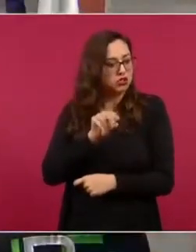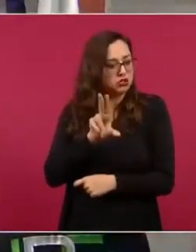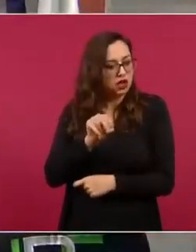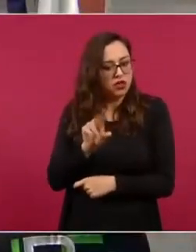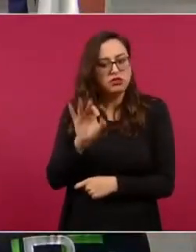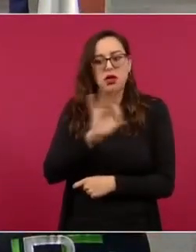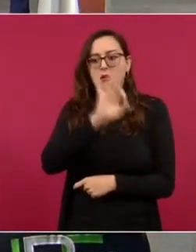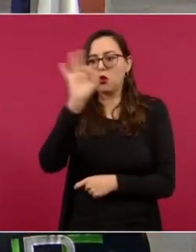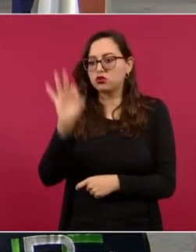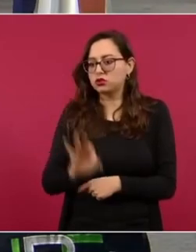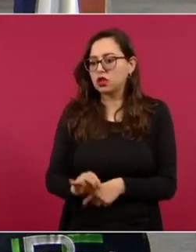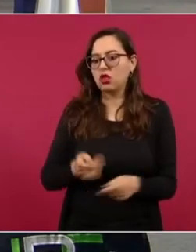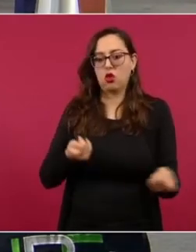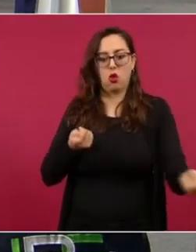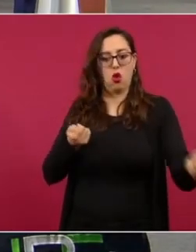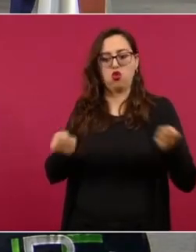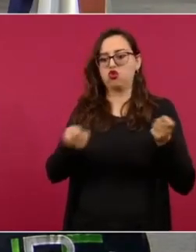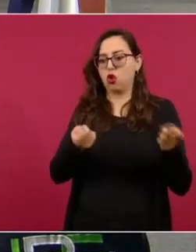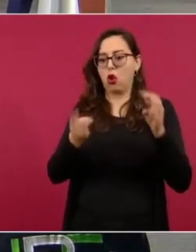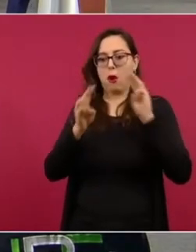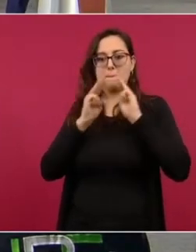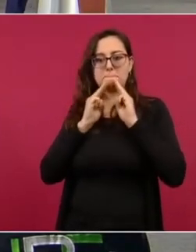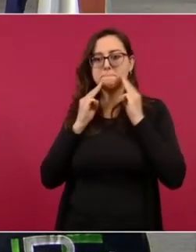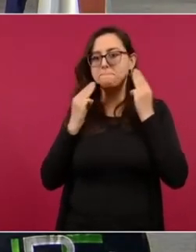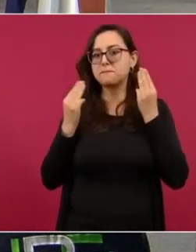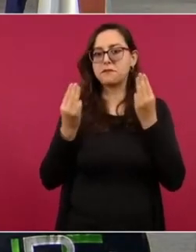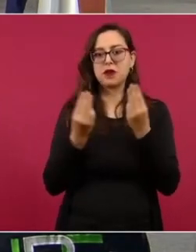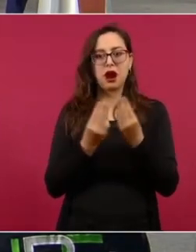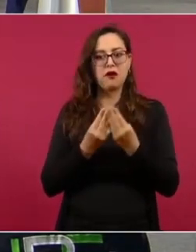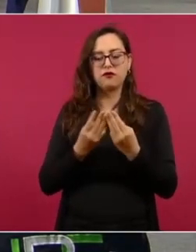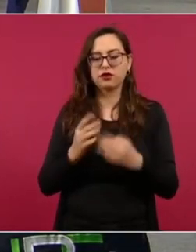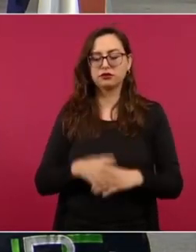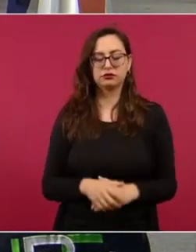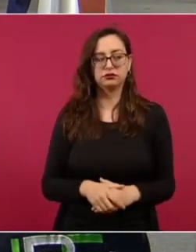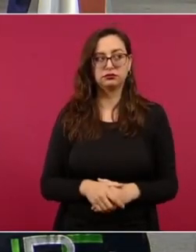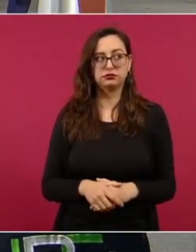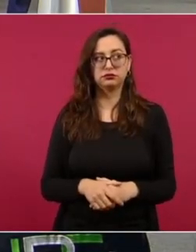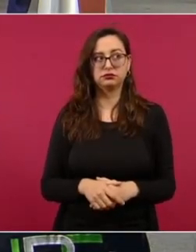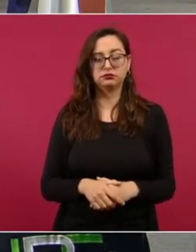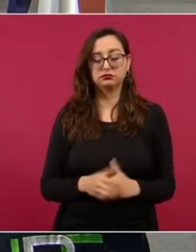estaba dominado por las mafias.